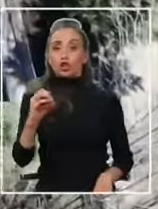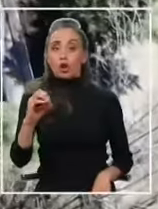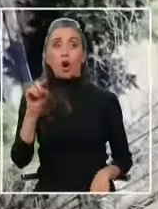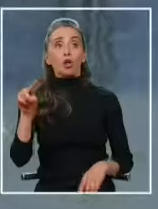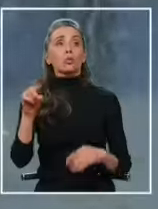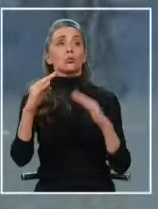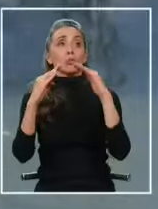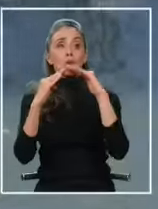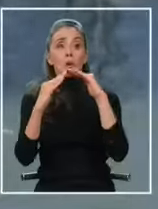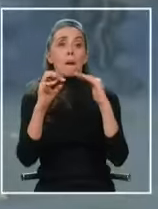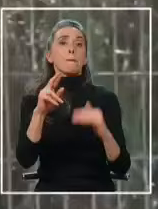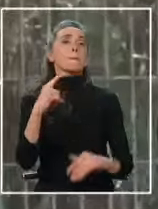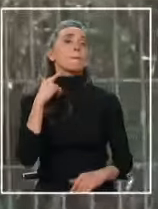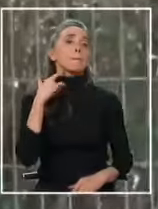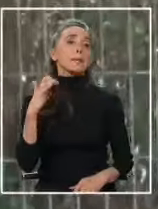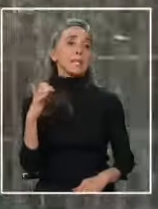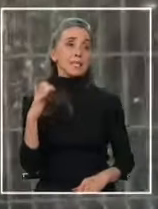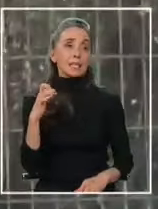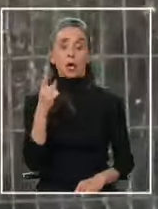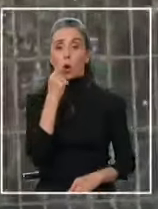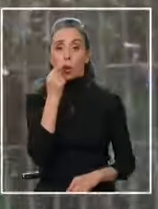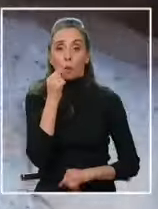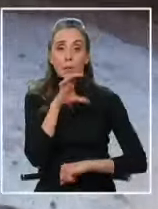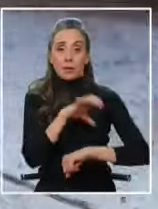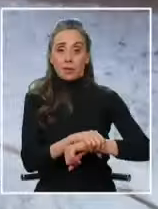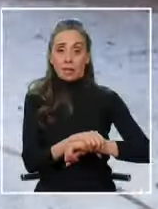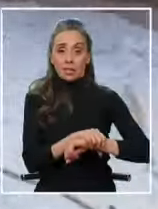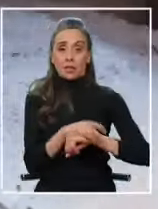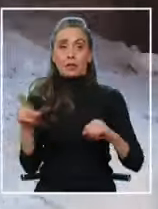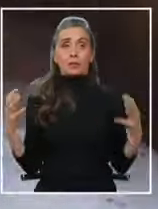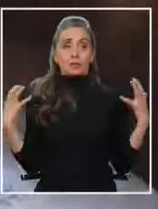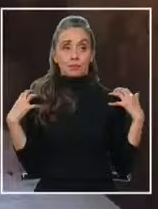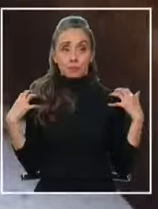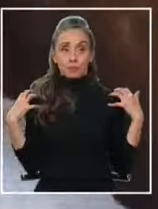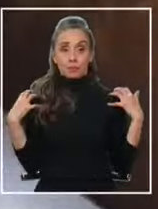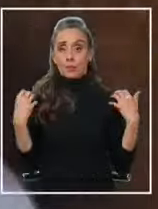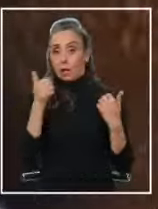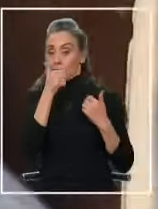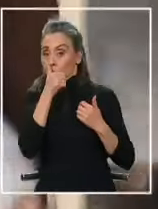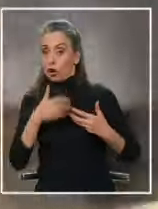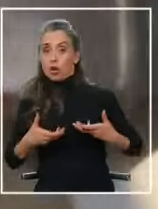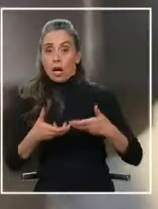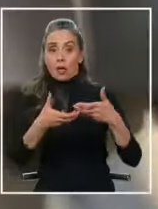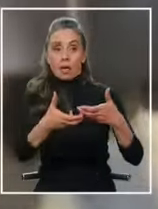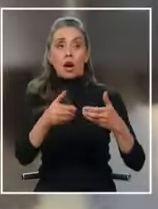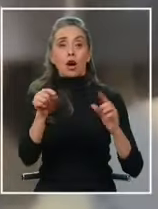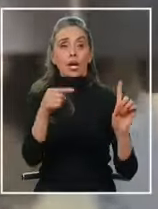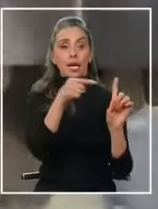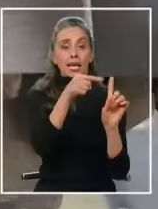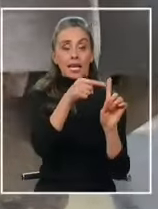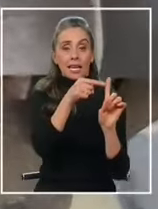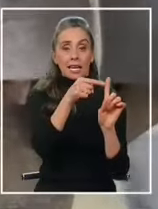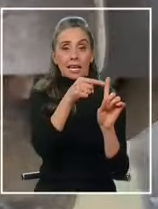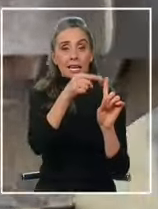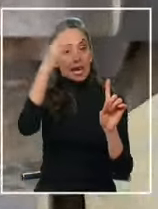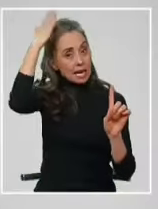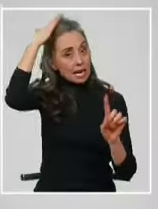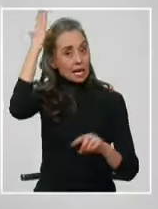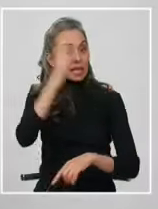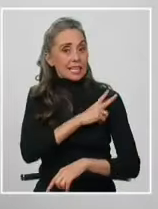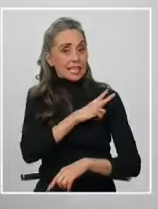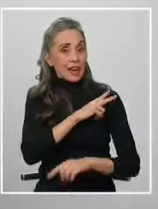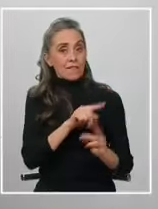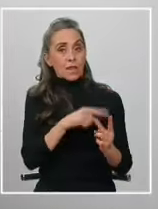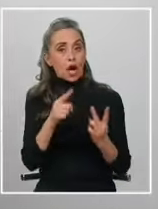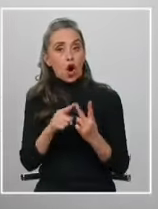su centro de operaciones en Pirque uno de los detenidos por ser el encargado de proveer la droga es hoy sindicado como uno de los cabecillas de